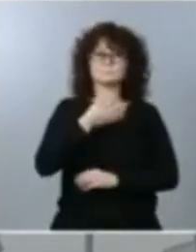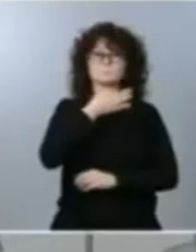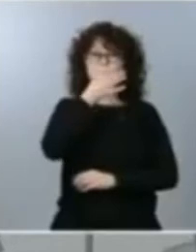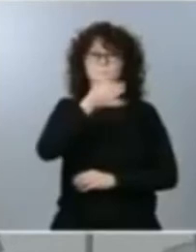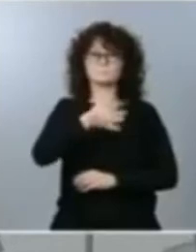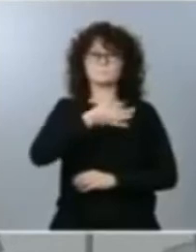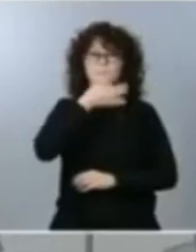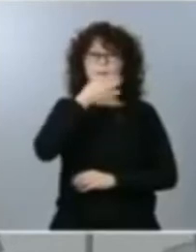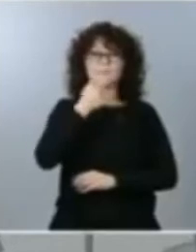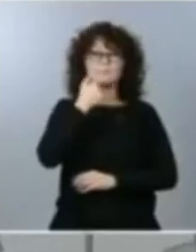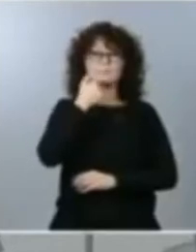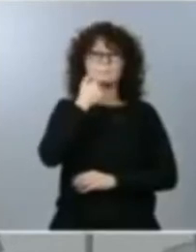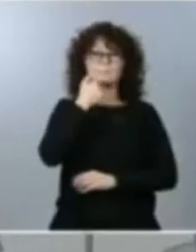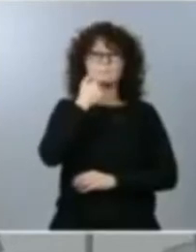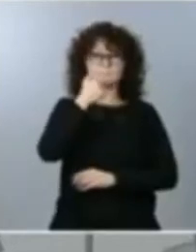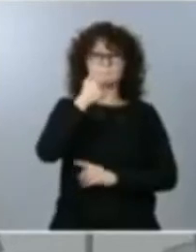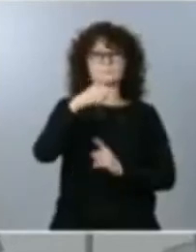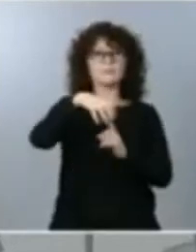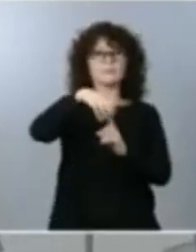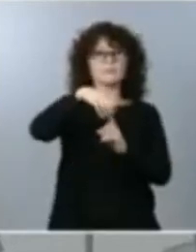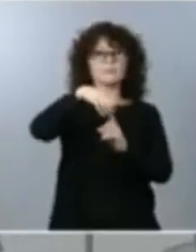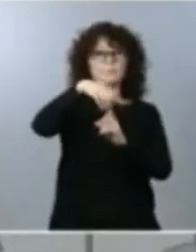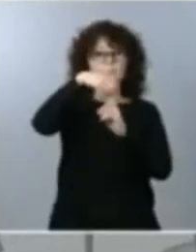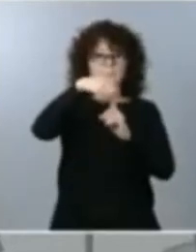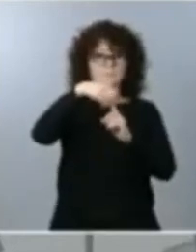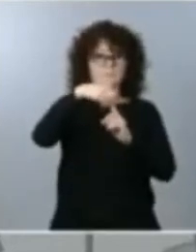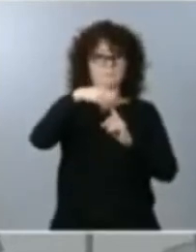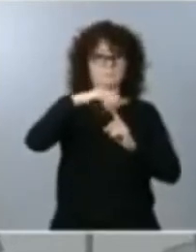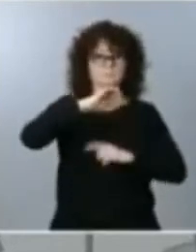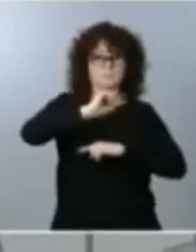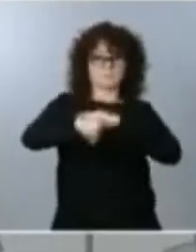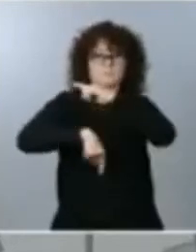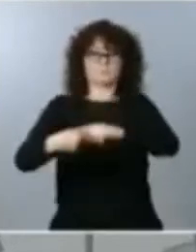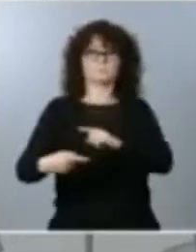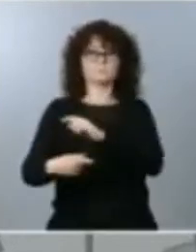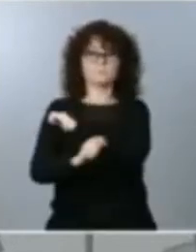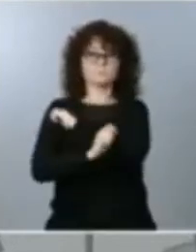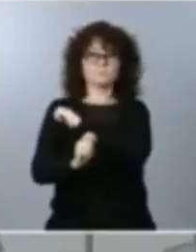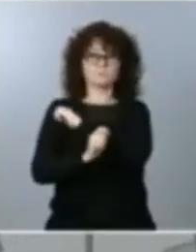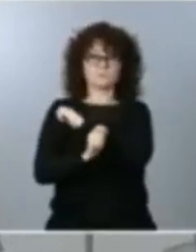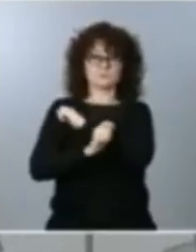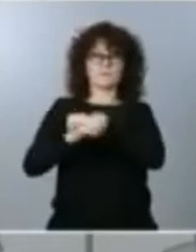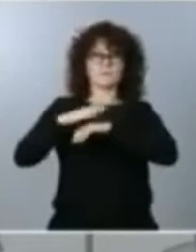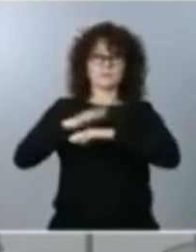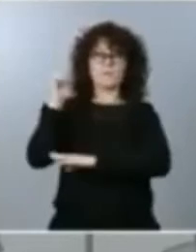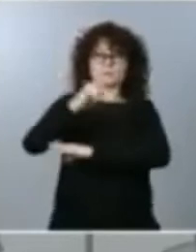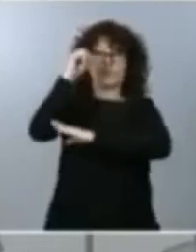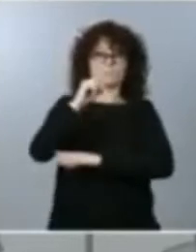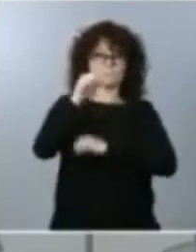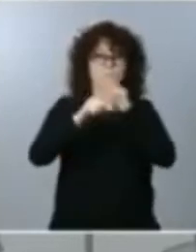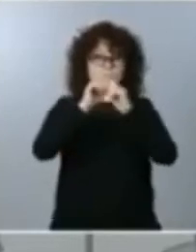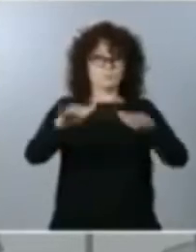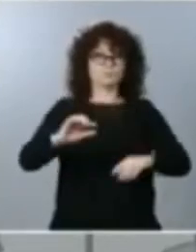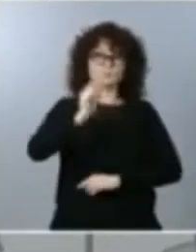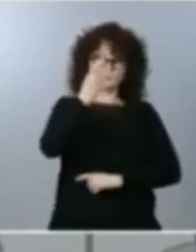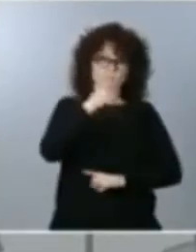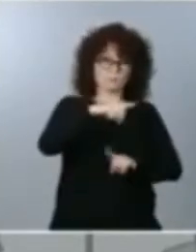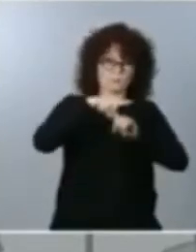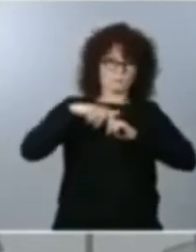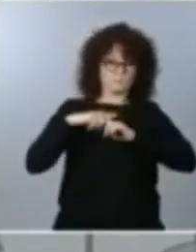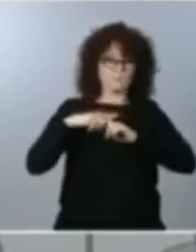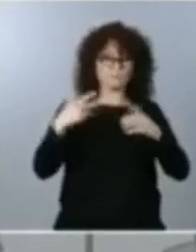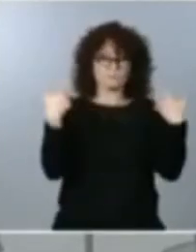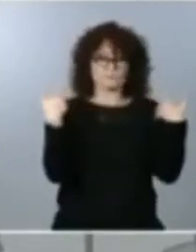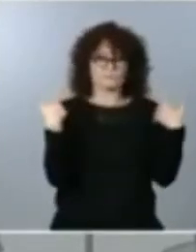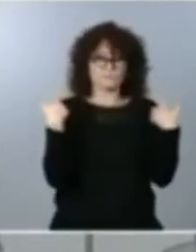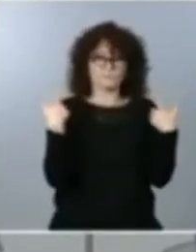vertebral sobre la que erigimos nuestra estrategia para vencer al virus. En primer lugar, el sacrificio. En segundo lugar, la resistencia. Y en tercer